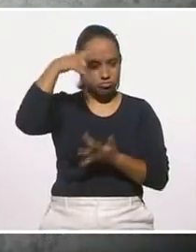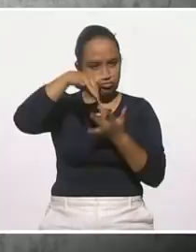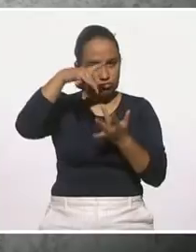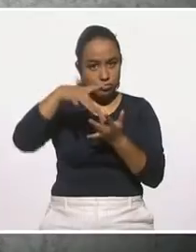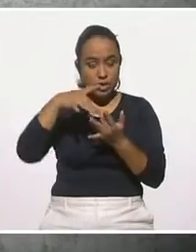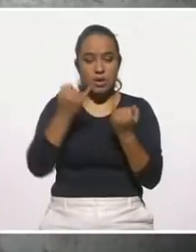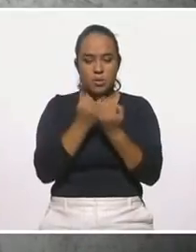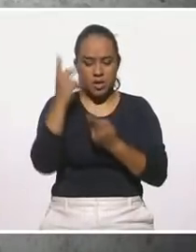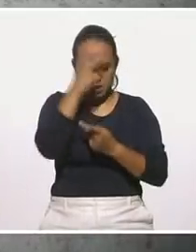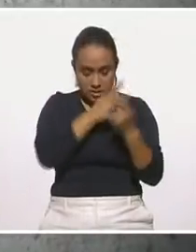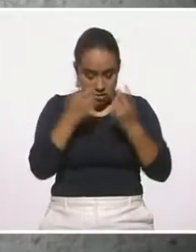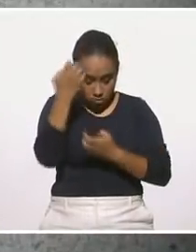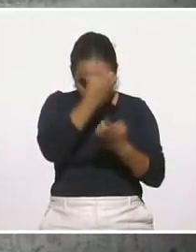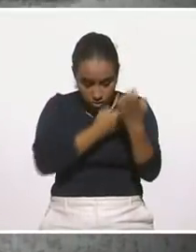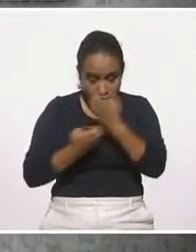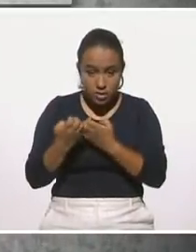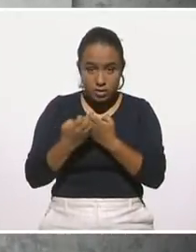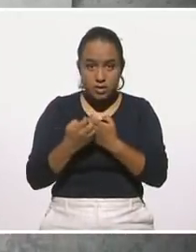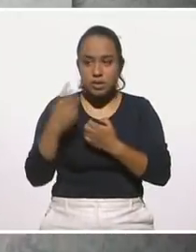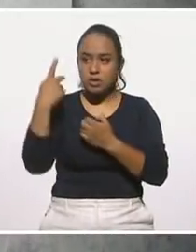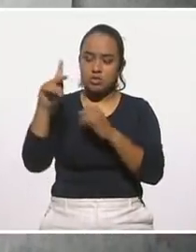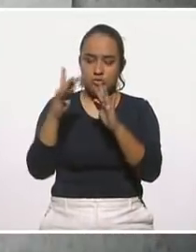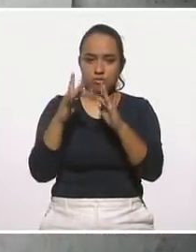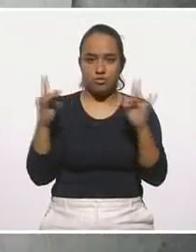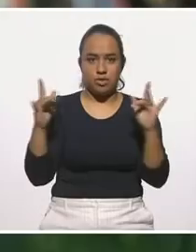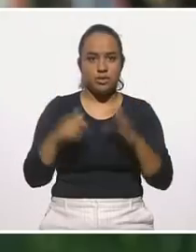psicoanalista y etólogo francés.